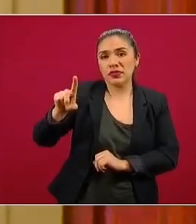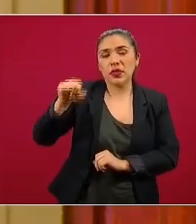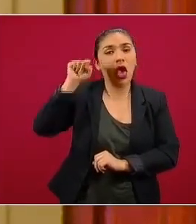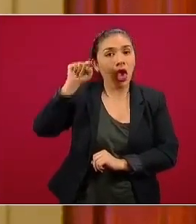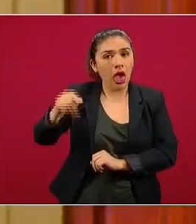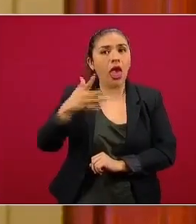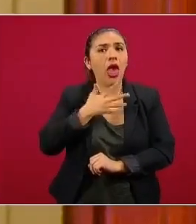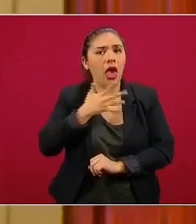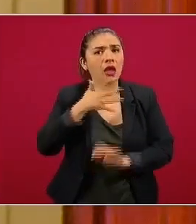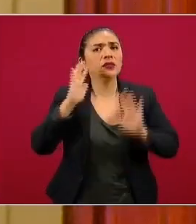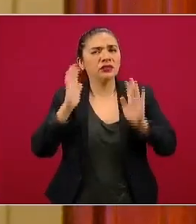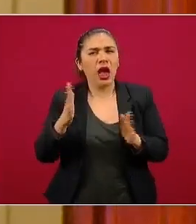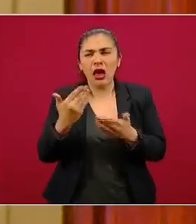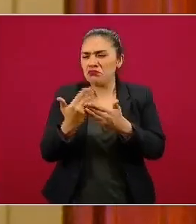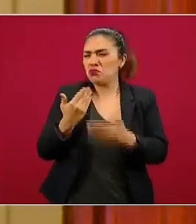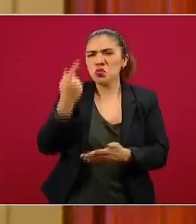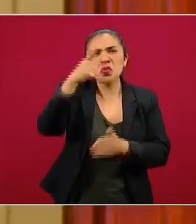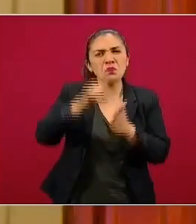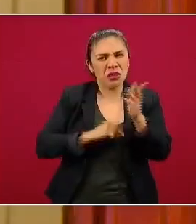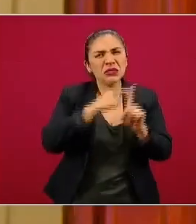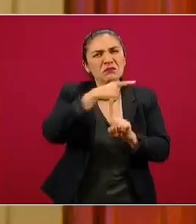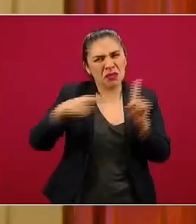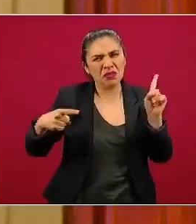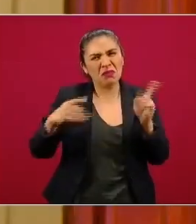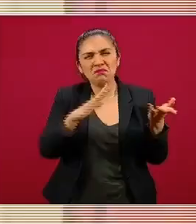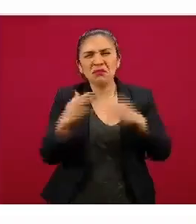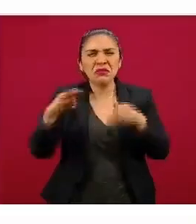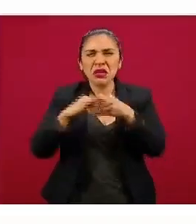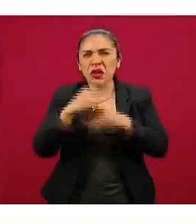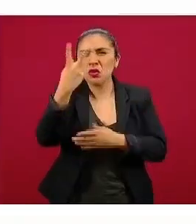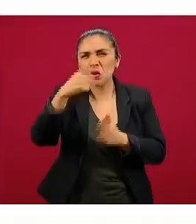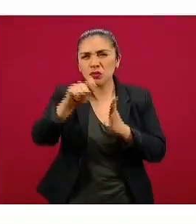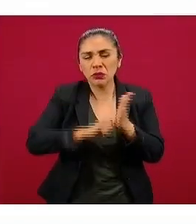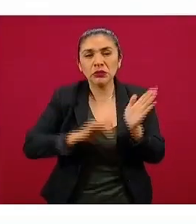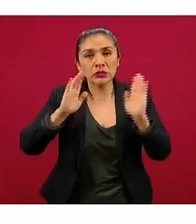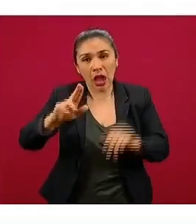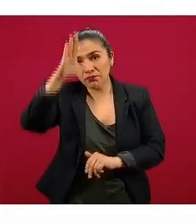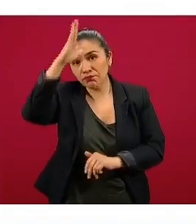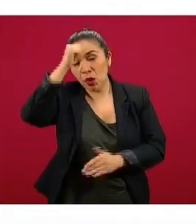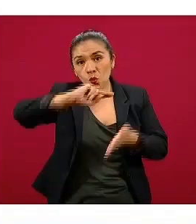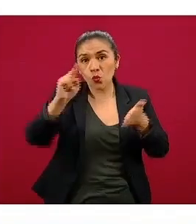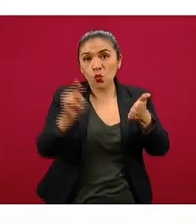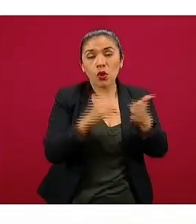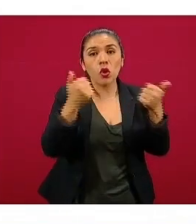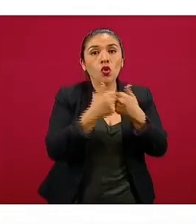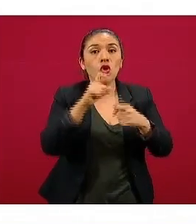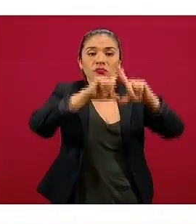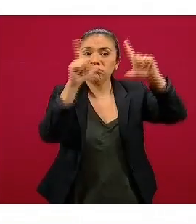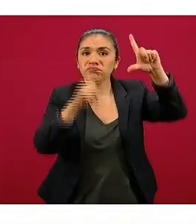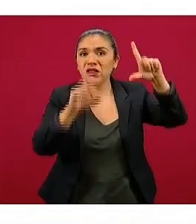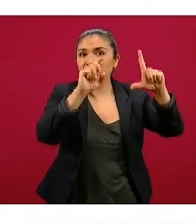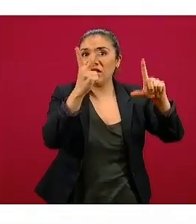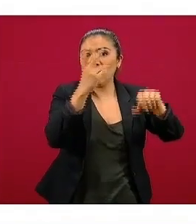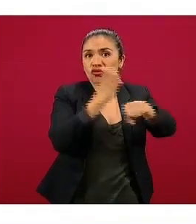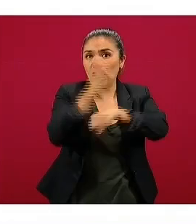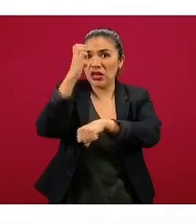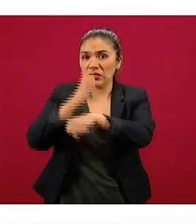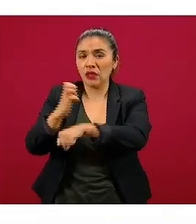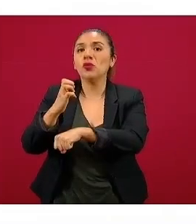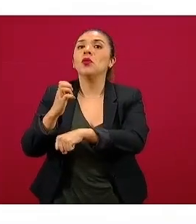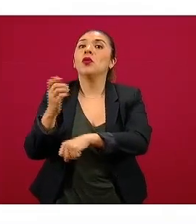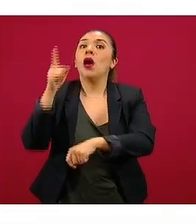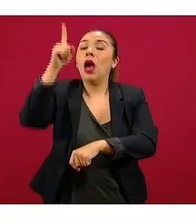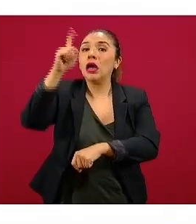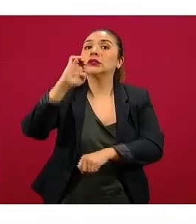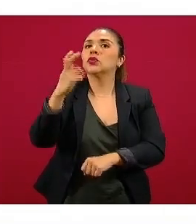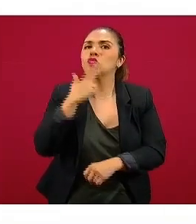prácticamente un mes y medio, va caminando para los dos meses que se acordó con las 32 entidades federativas a aplicar. Chihuahua